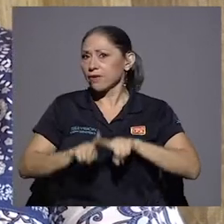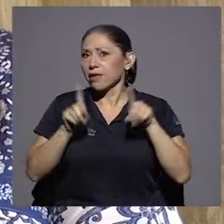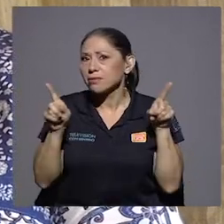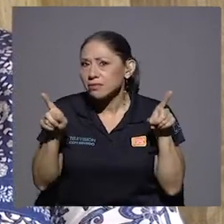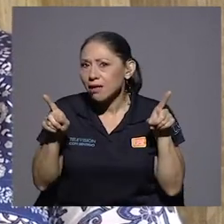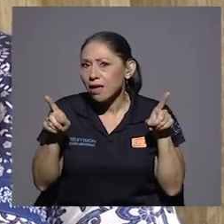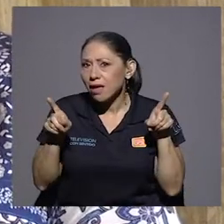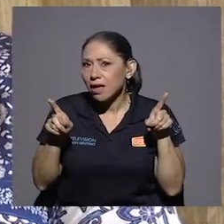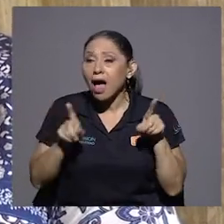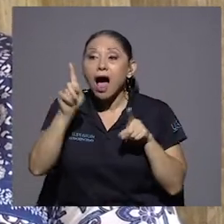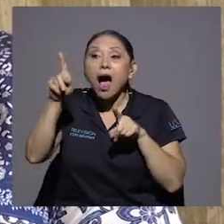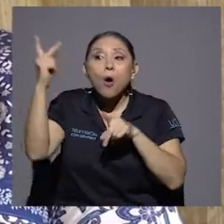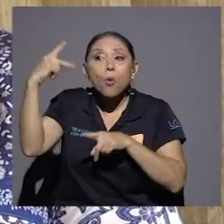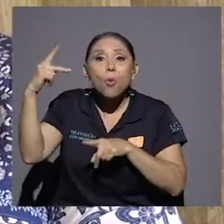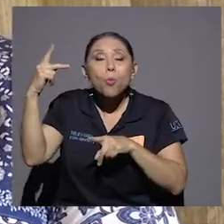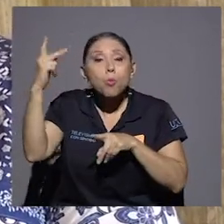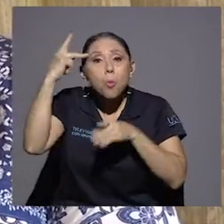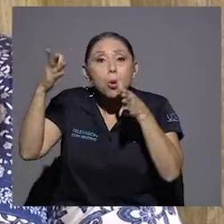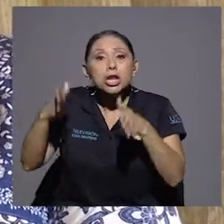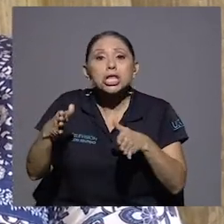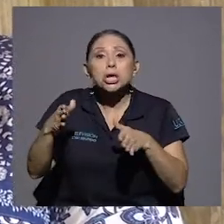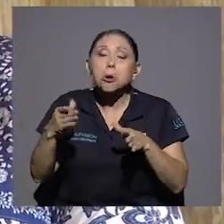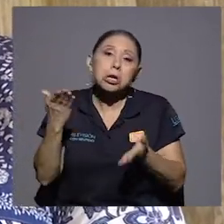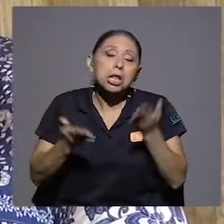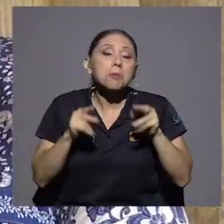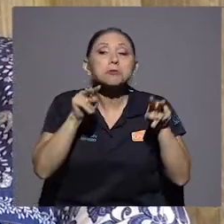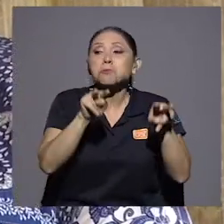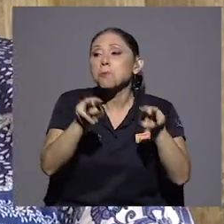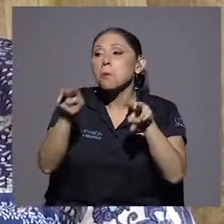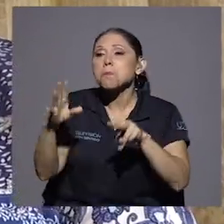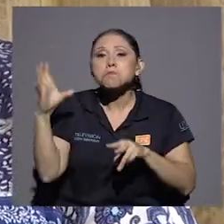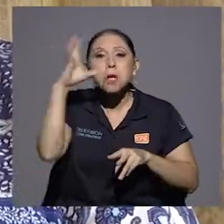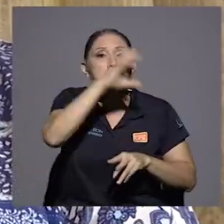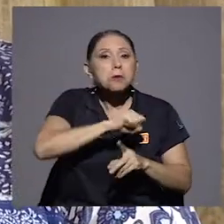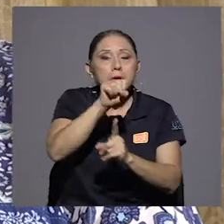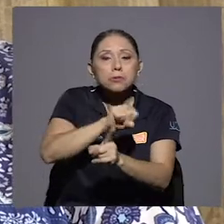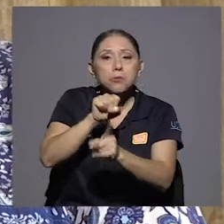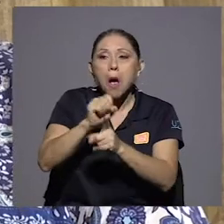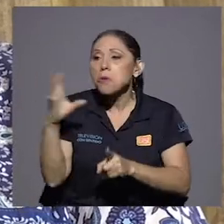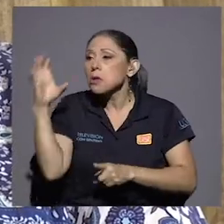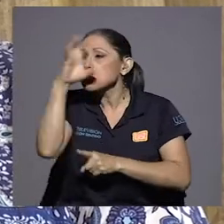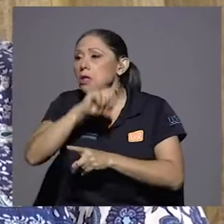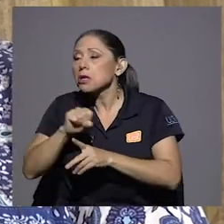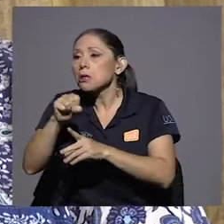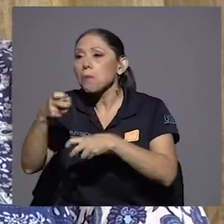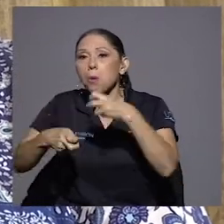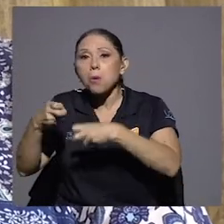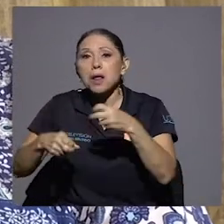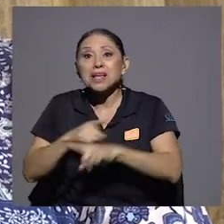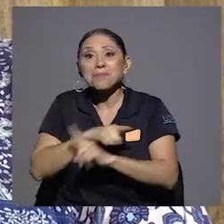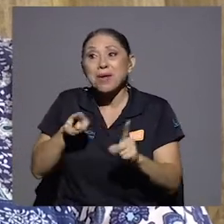que detecta problemas, detecta situaciones, pero tal vez no las ha vivido en carne propia.